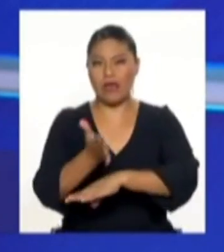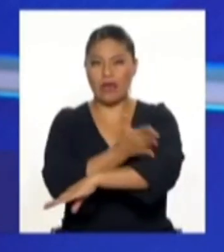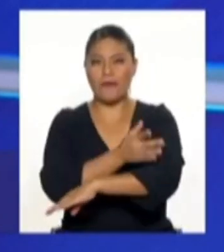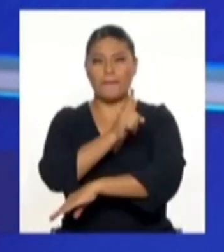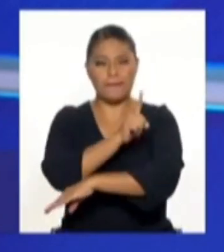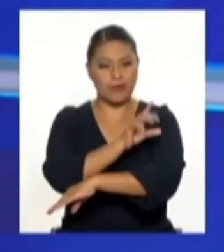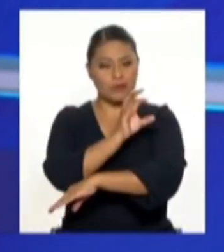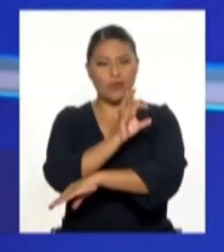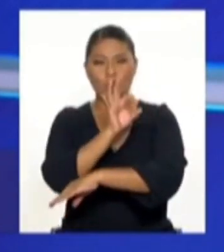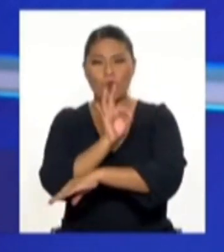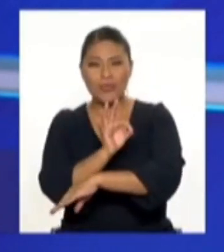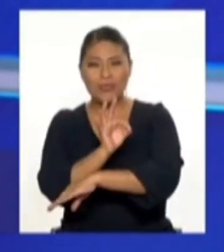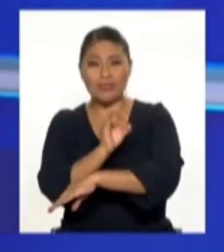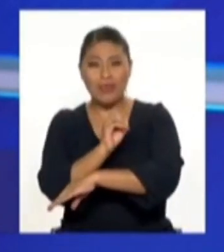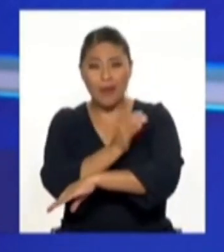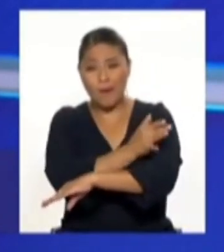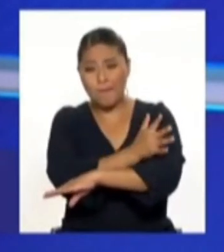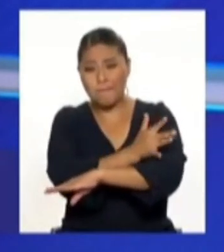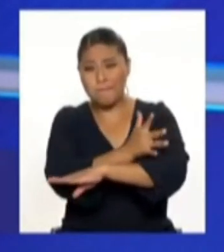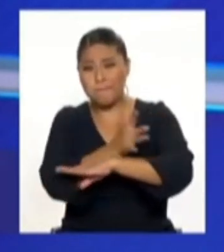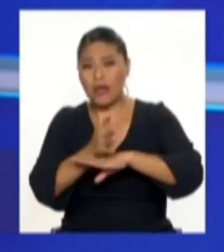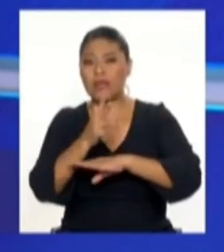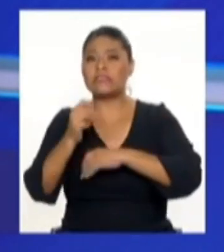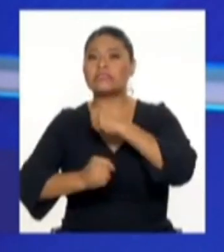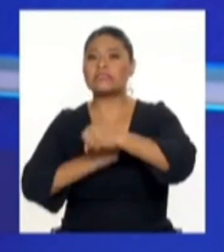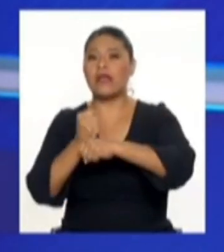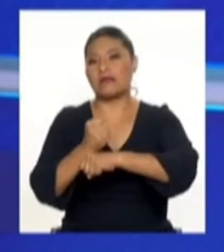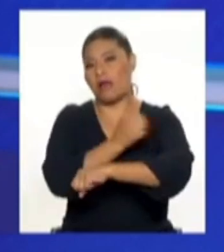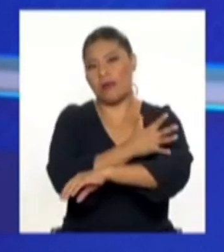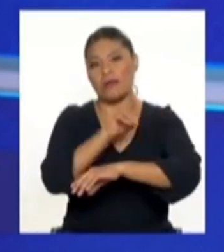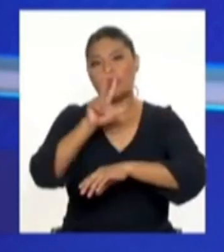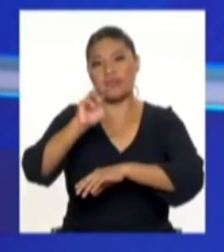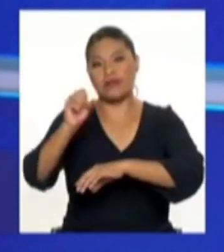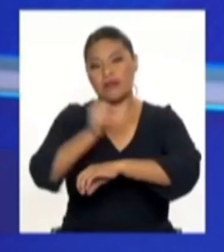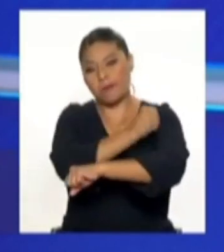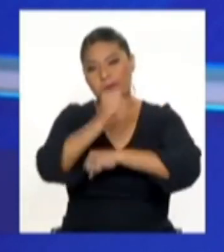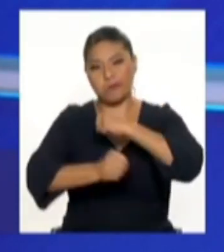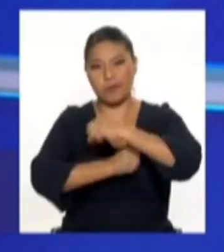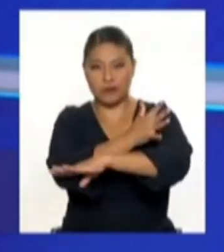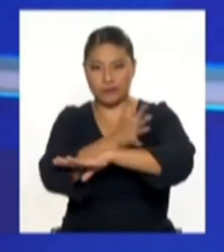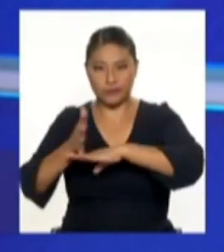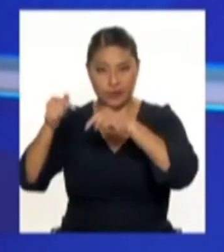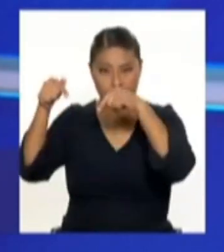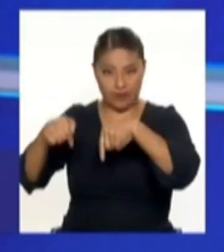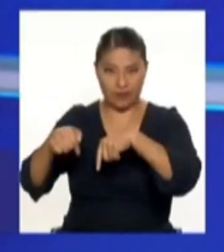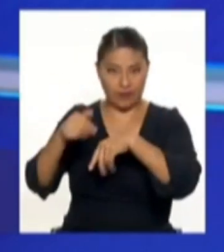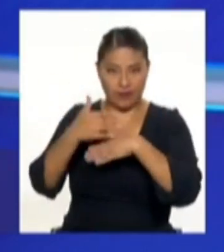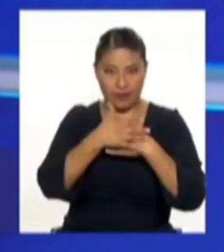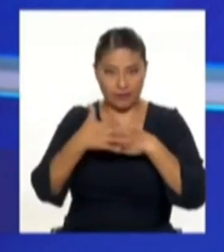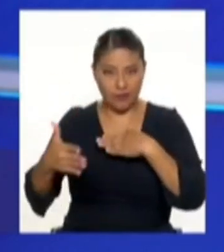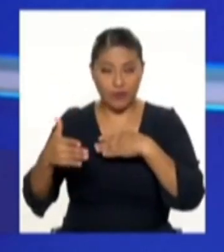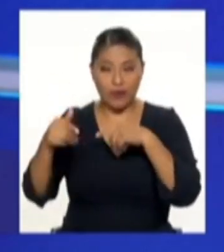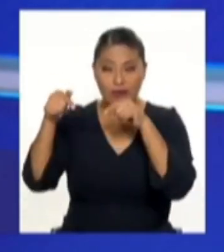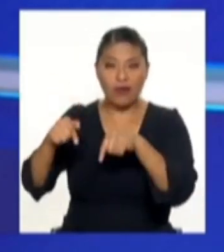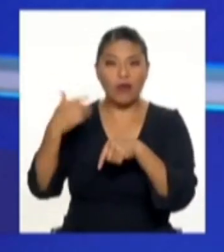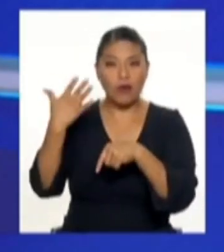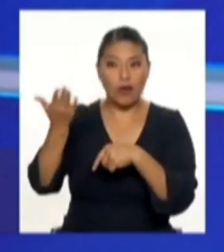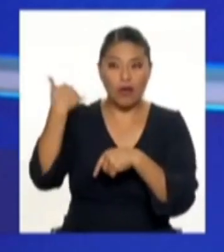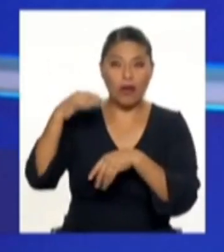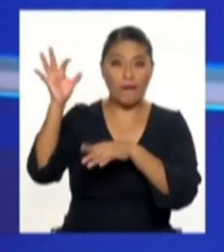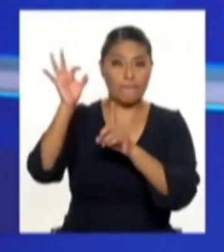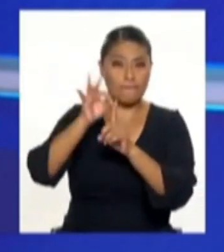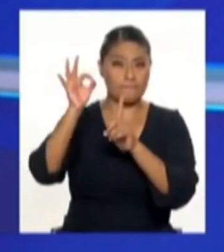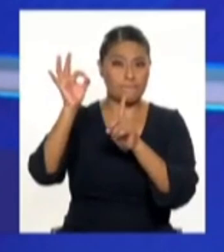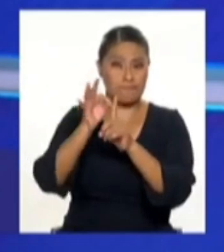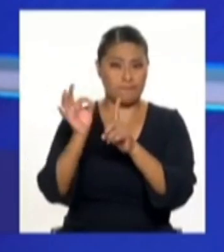Y el dengue tiene un comportamiento de agresividad cada vez mayor. La última acción del dengue como virus